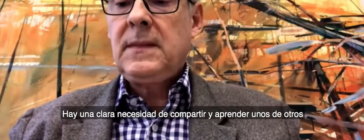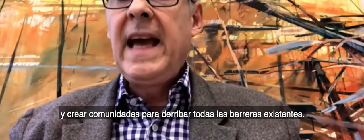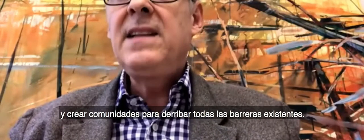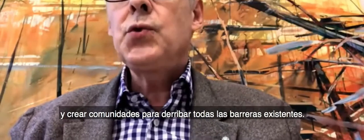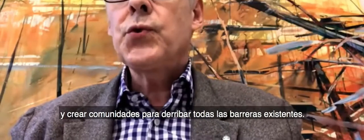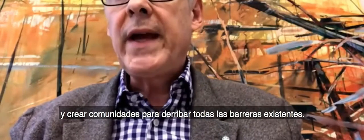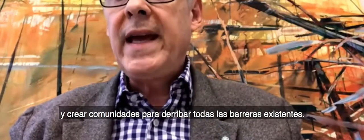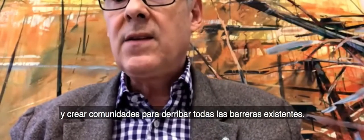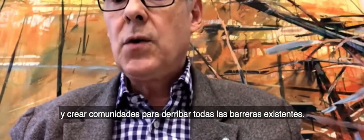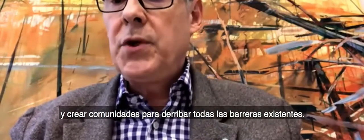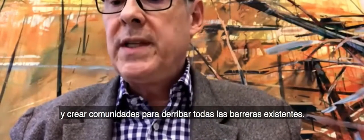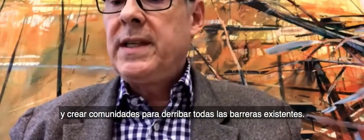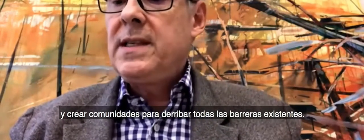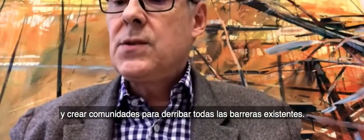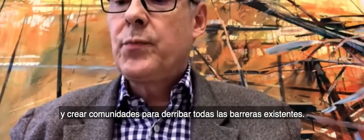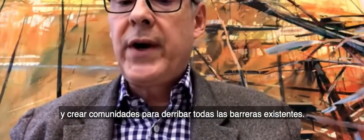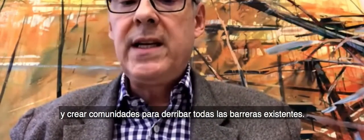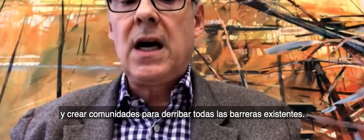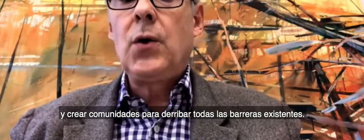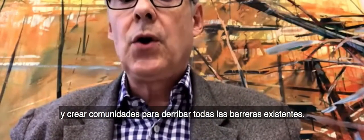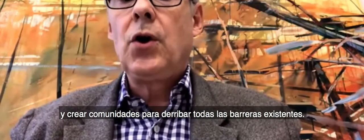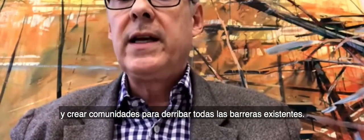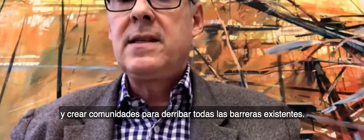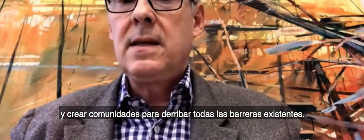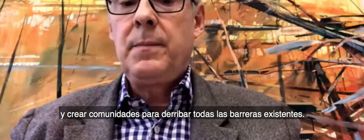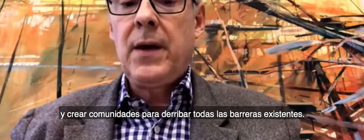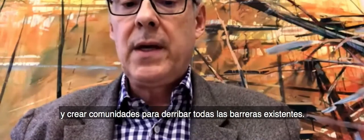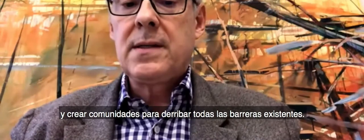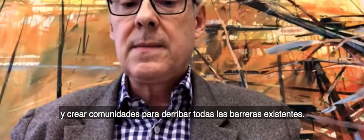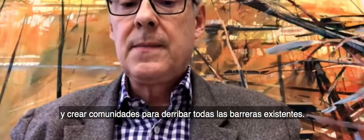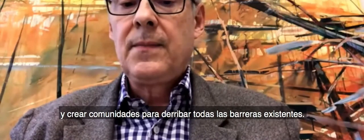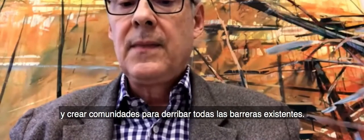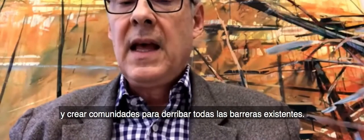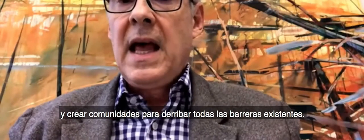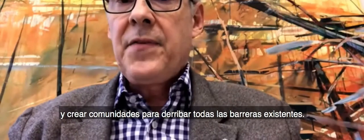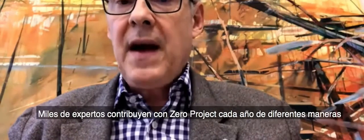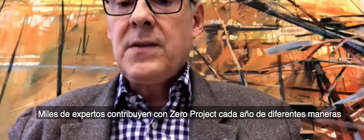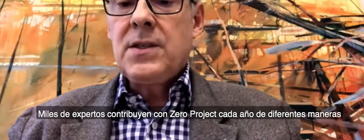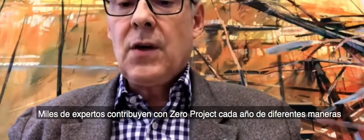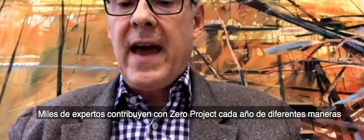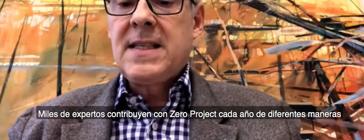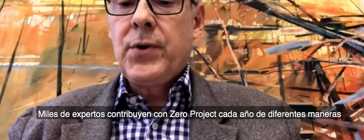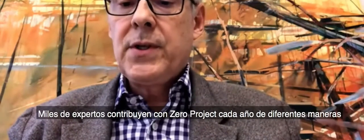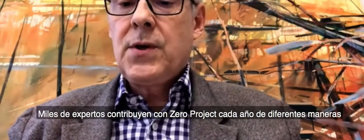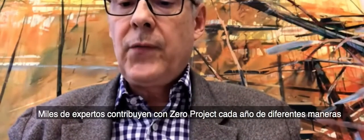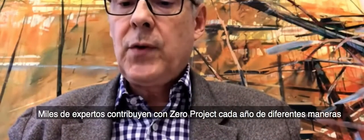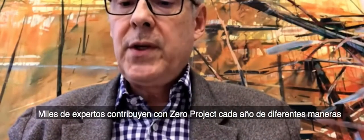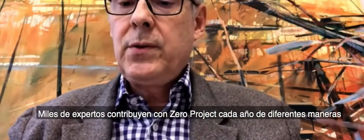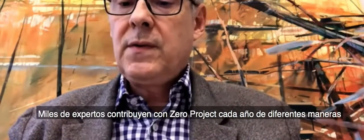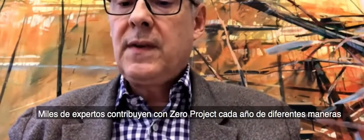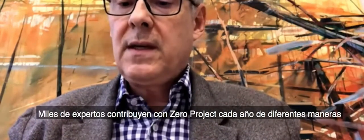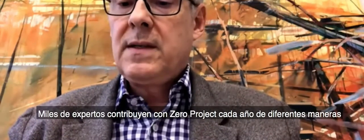and to create communities to break down all existing barriers. Thousands of experts